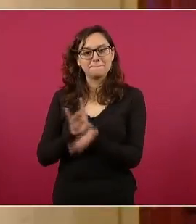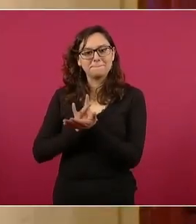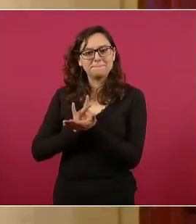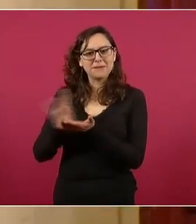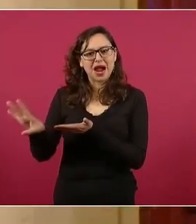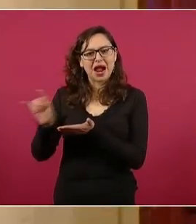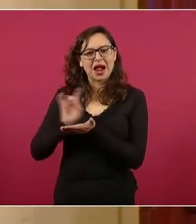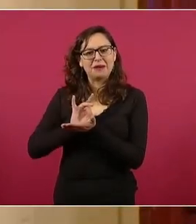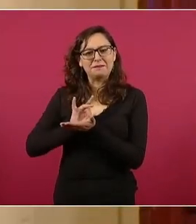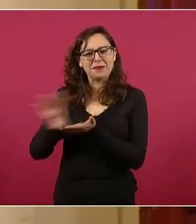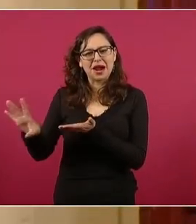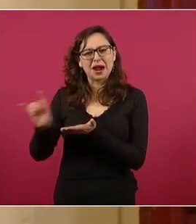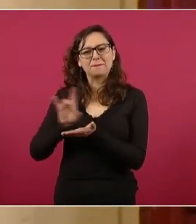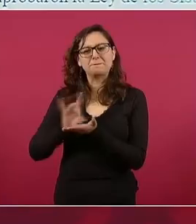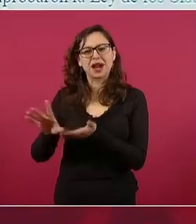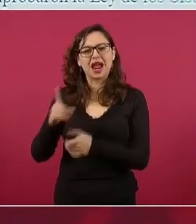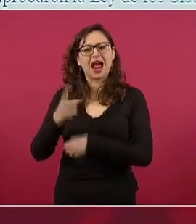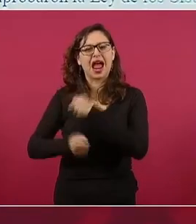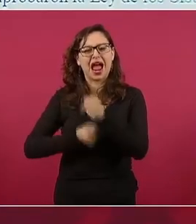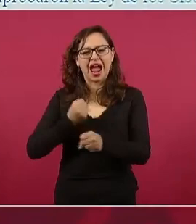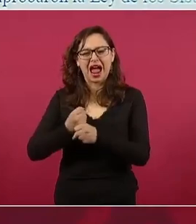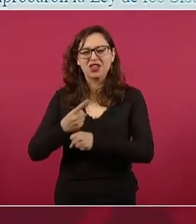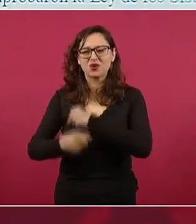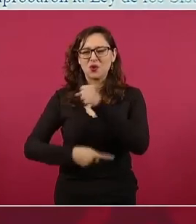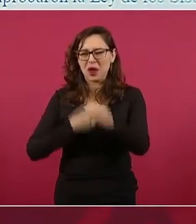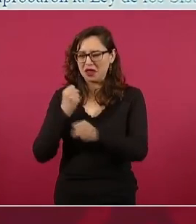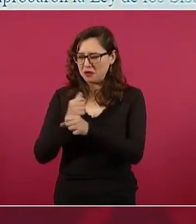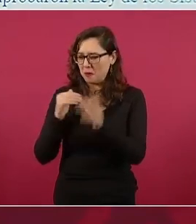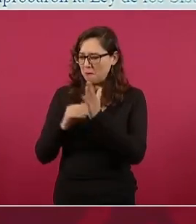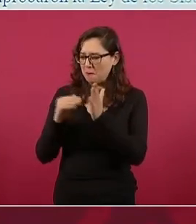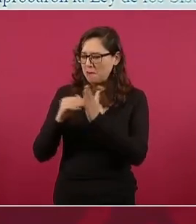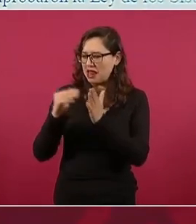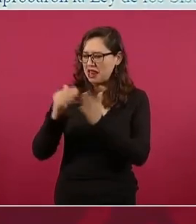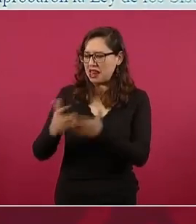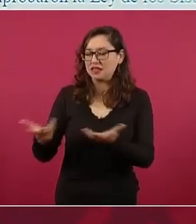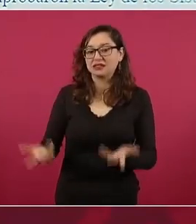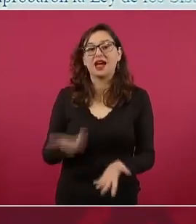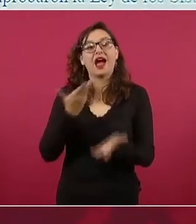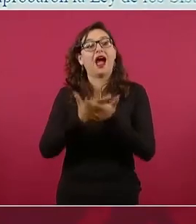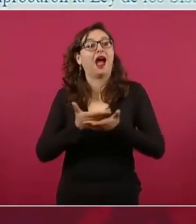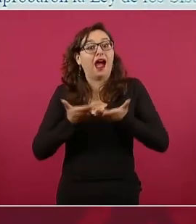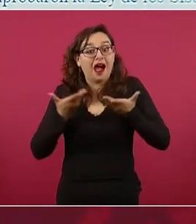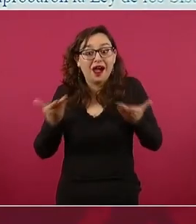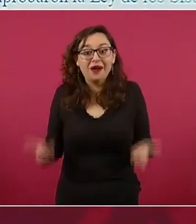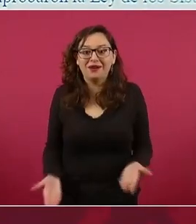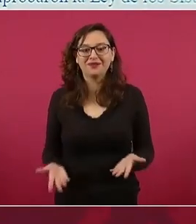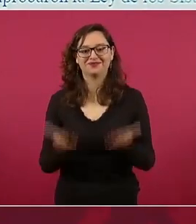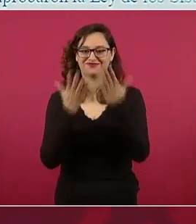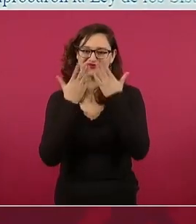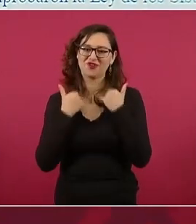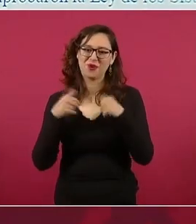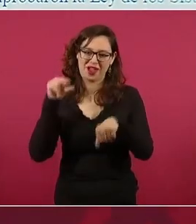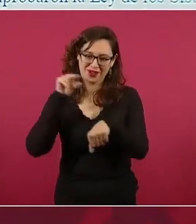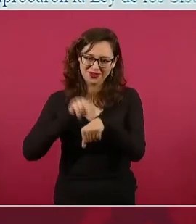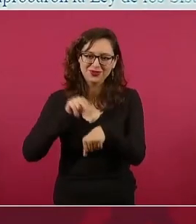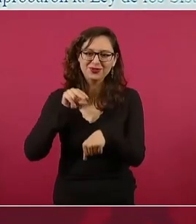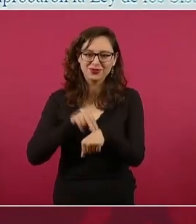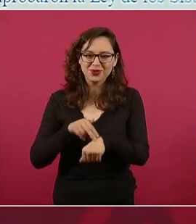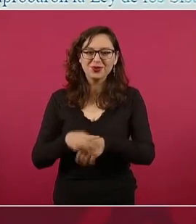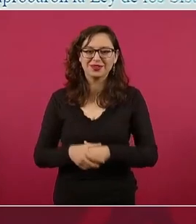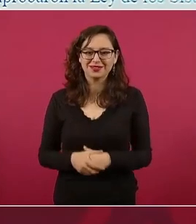cada año a miles, pues por eso no tenemos los médicos que requiere el país.